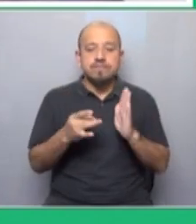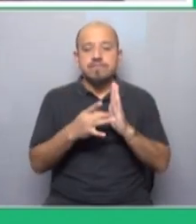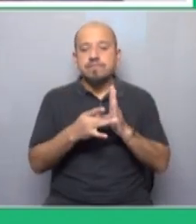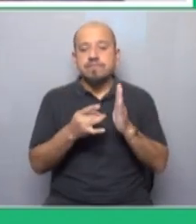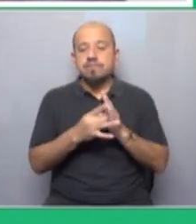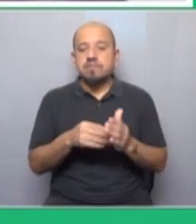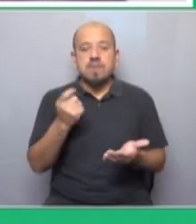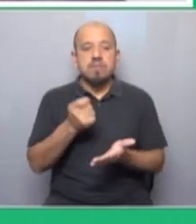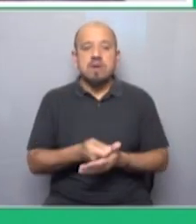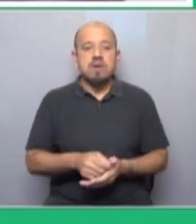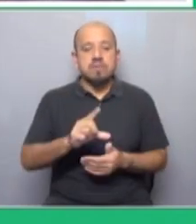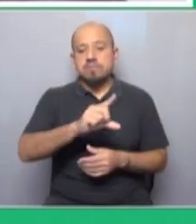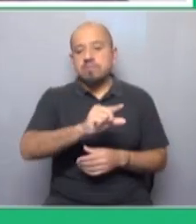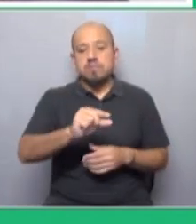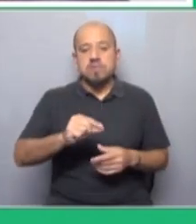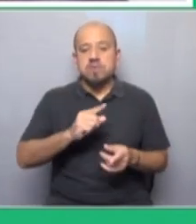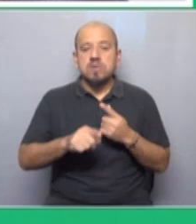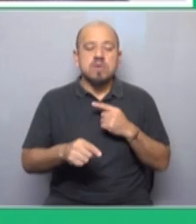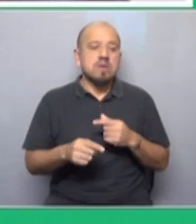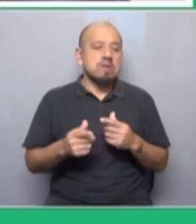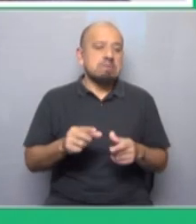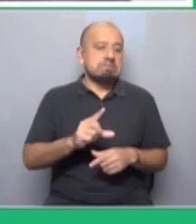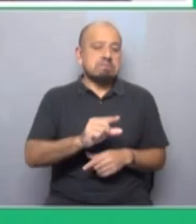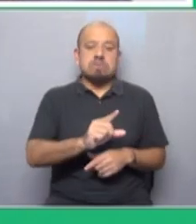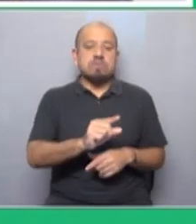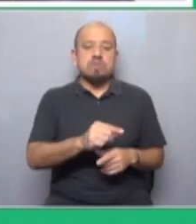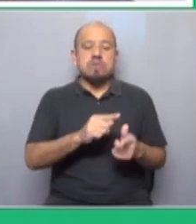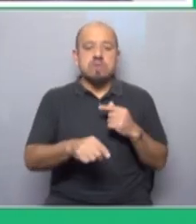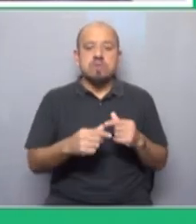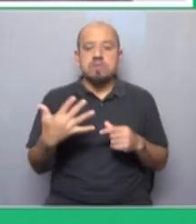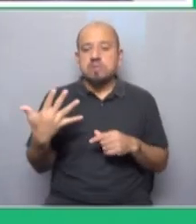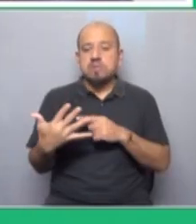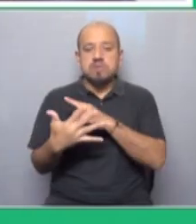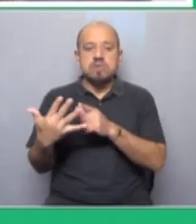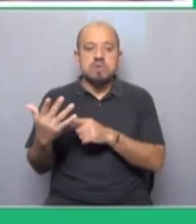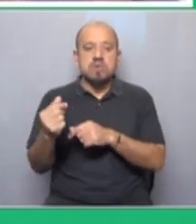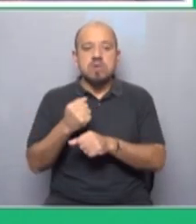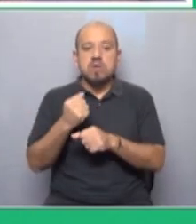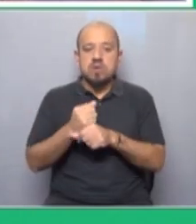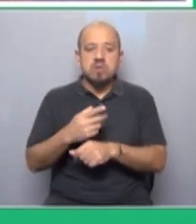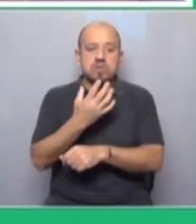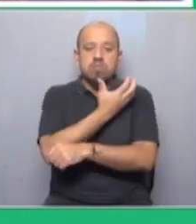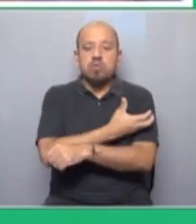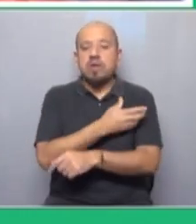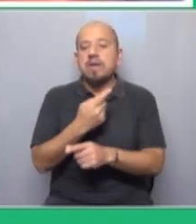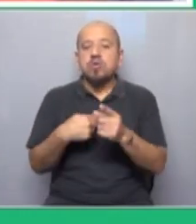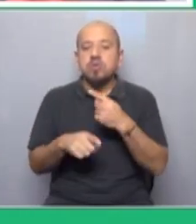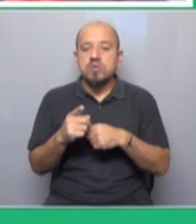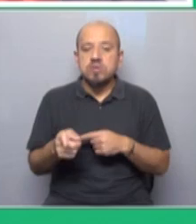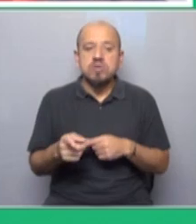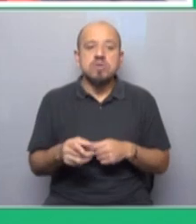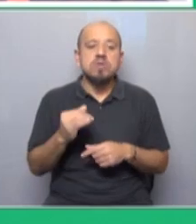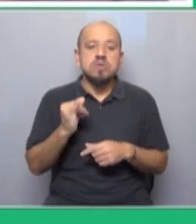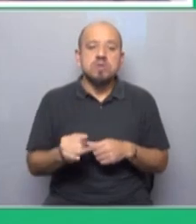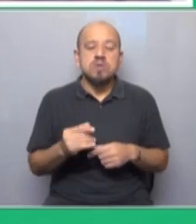una miseria que arroja a esos trabajos, cinco trabajadores en la pobreza total. Y entonces estamos, sí,